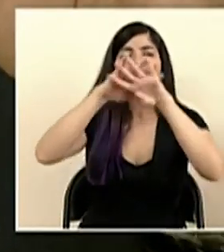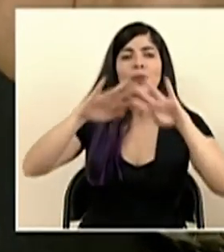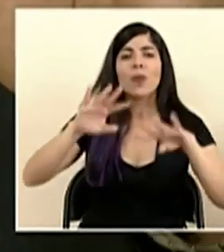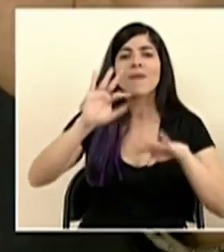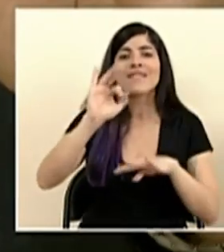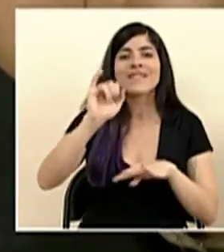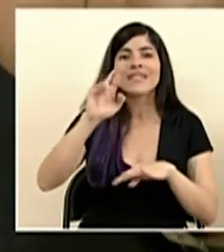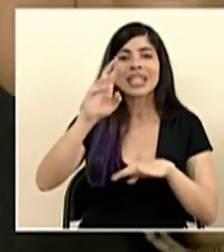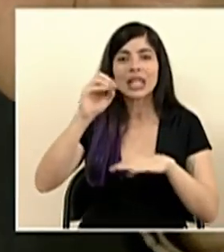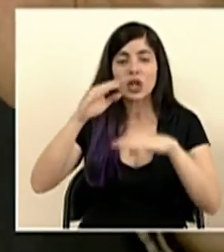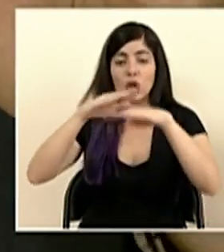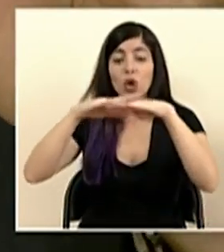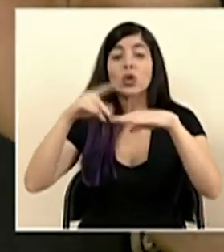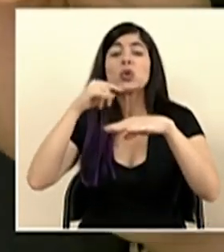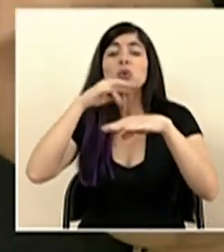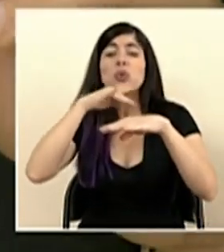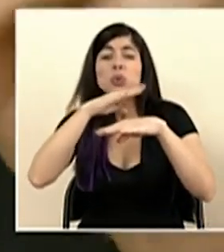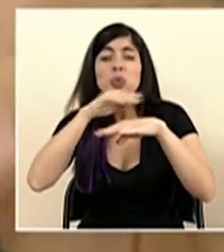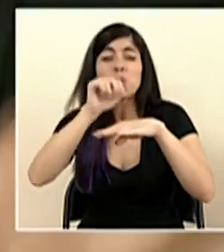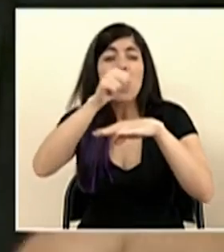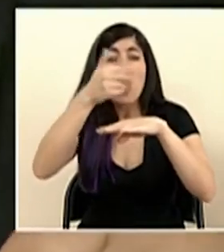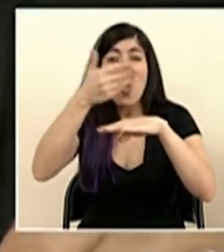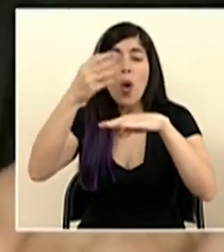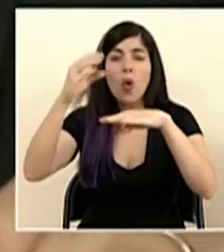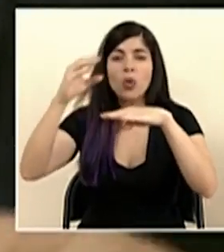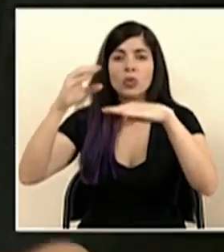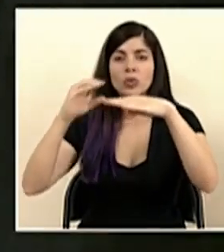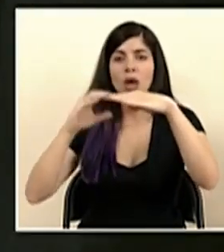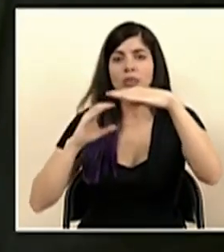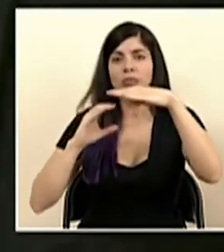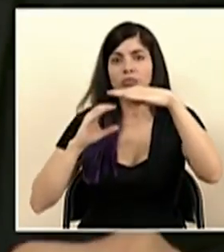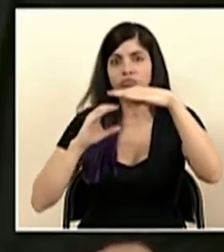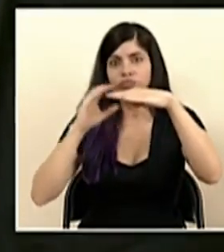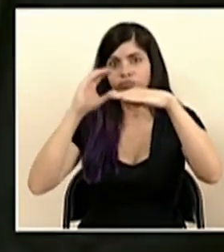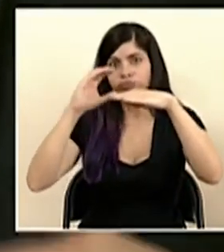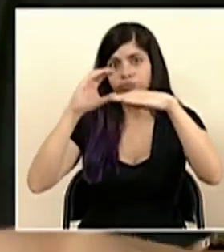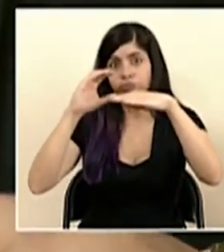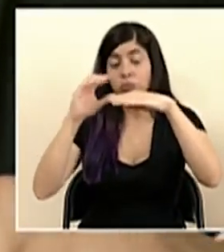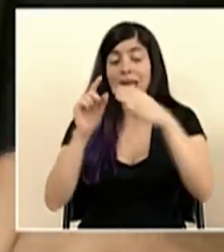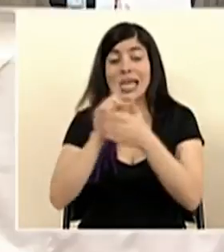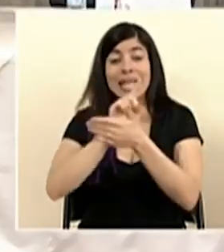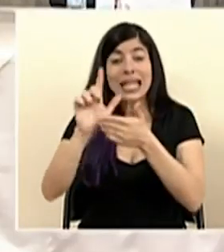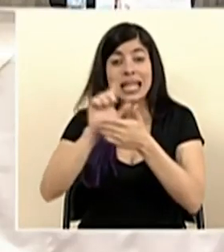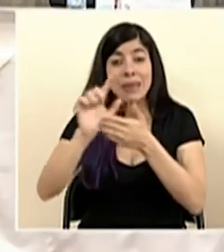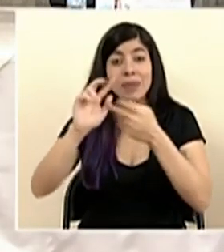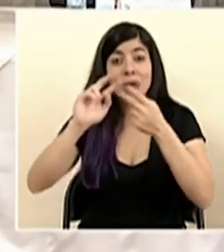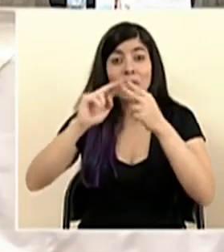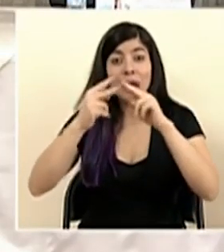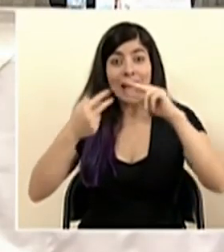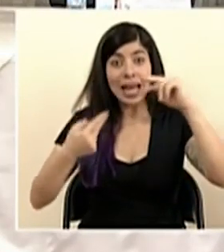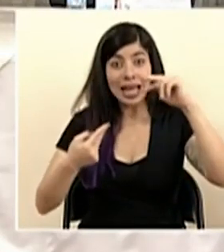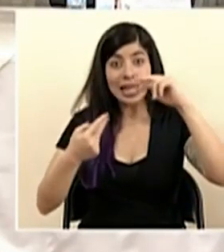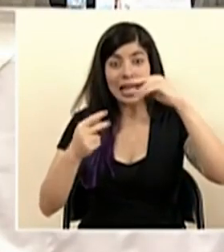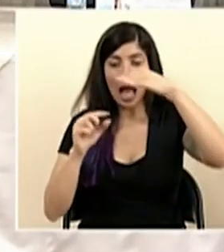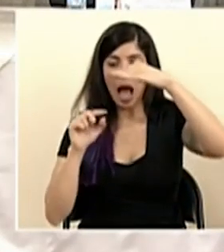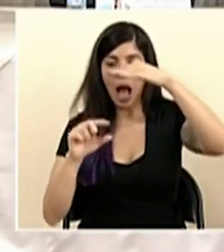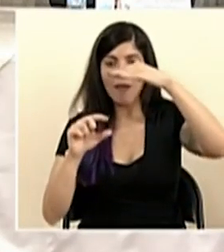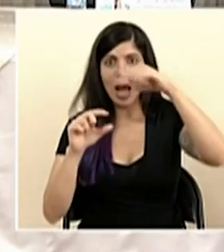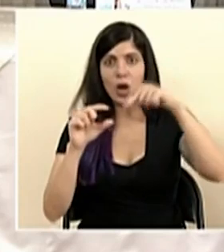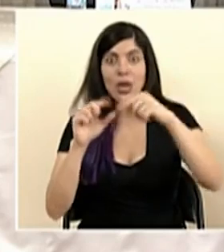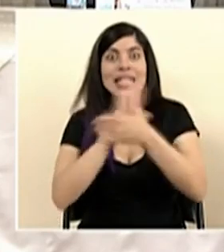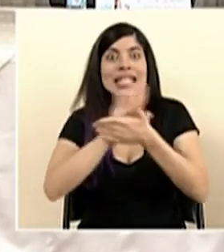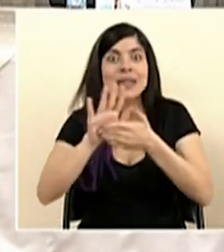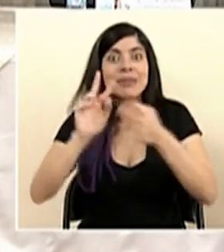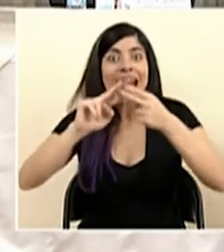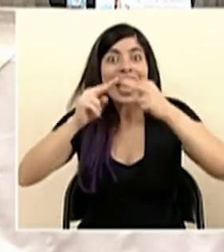entonces los contaminantes se quedan en la parte inferior y el material genético purificado queda en la parte inferior. Y este